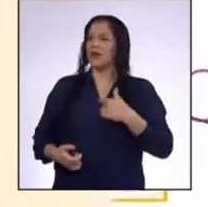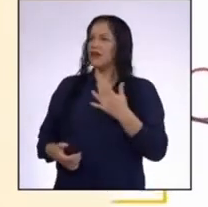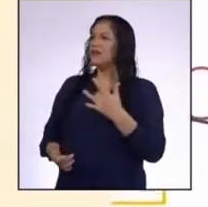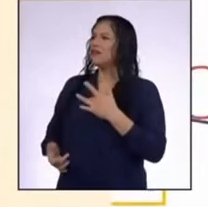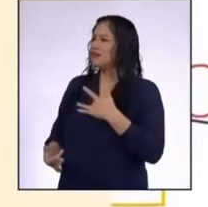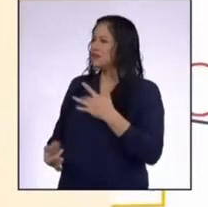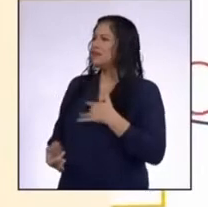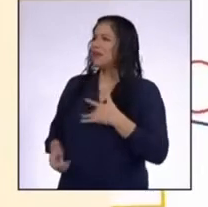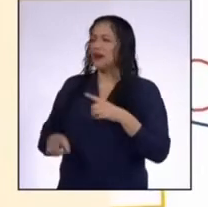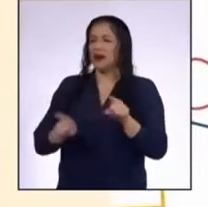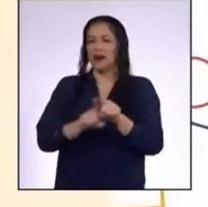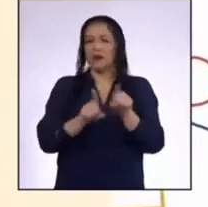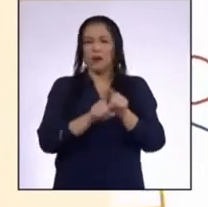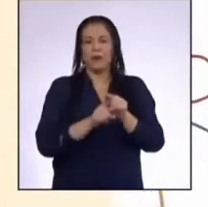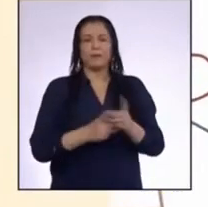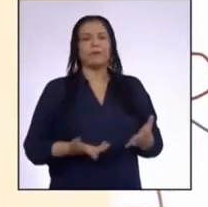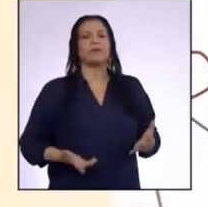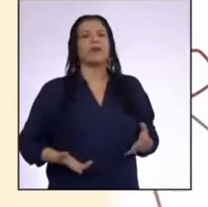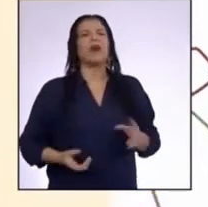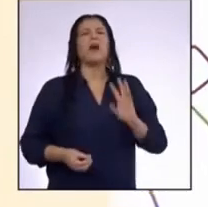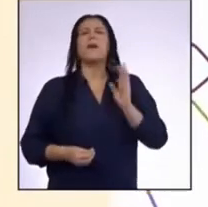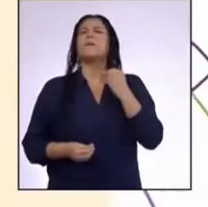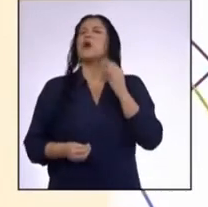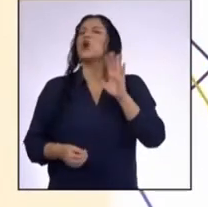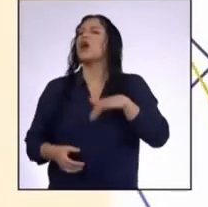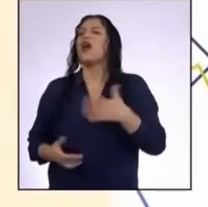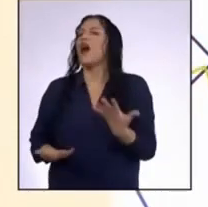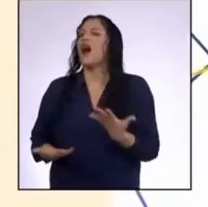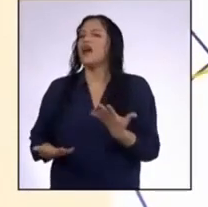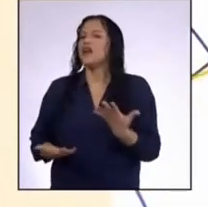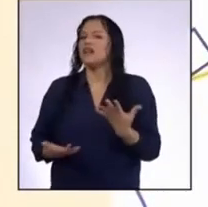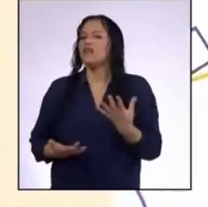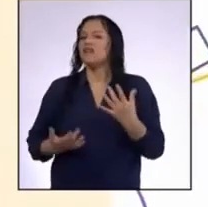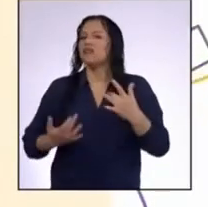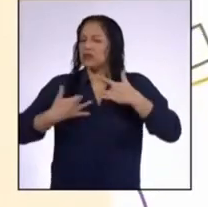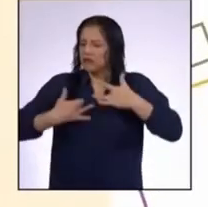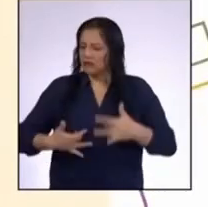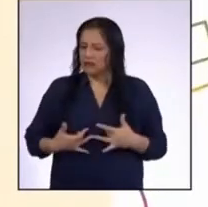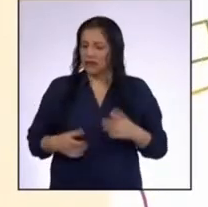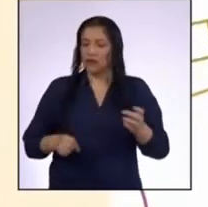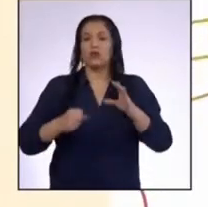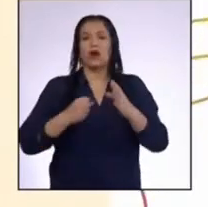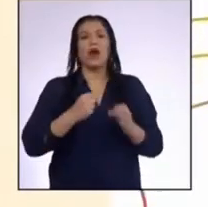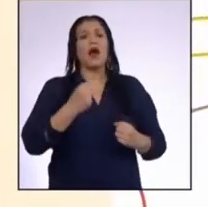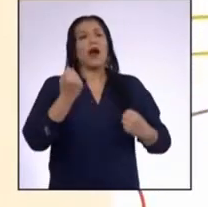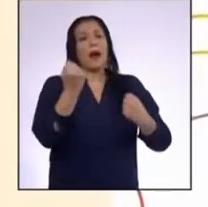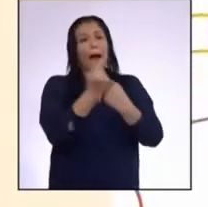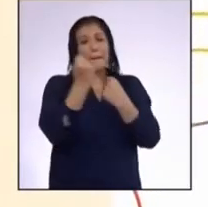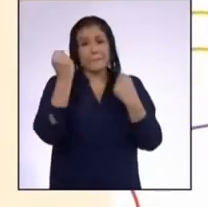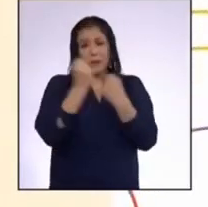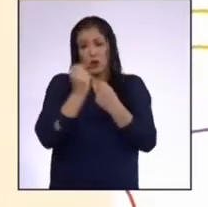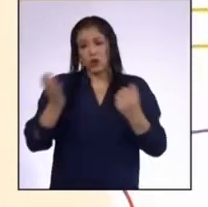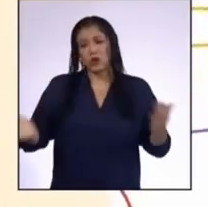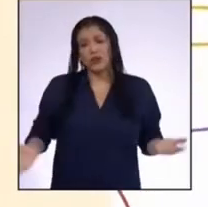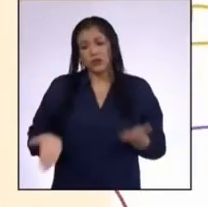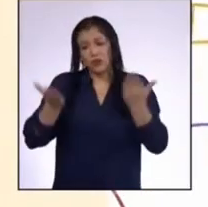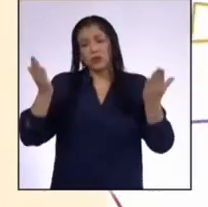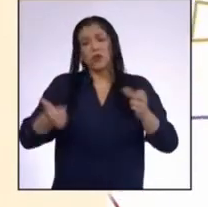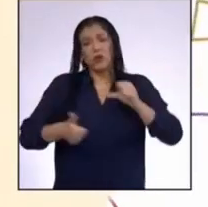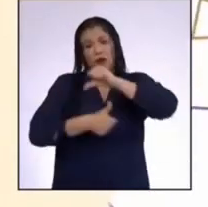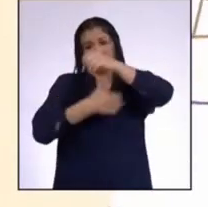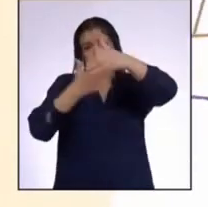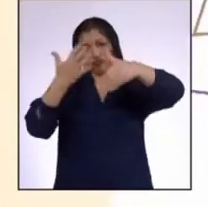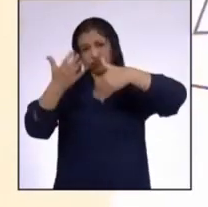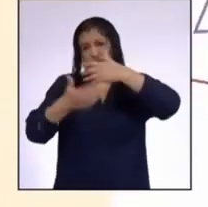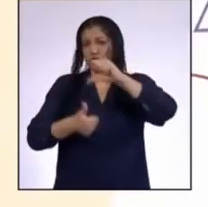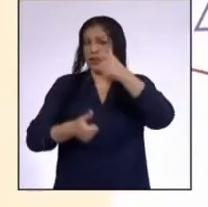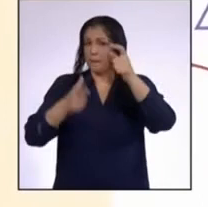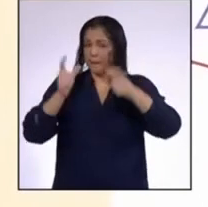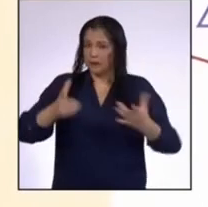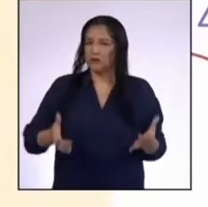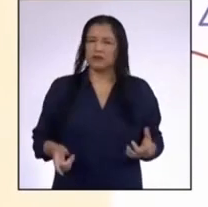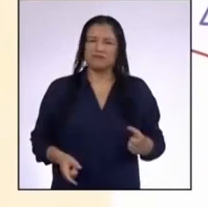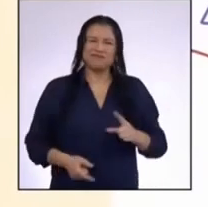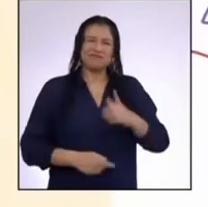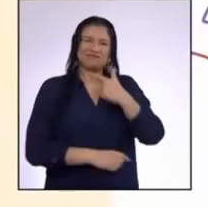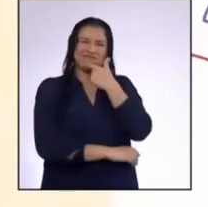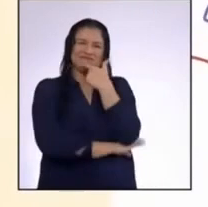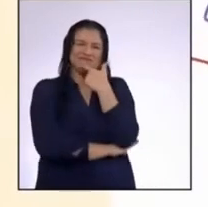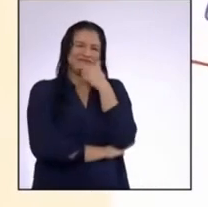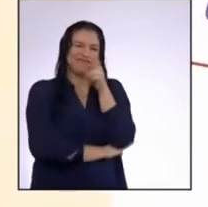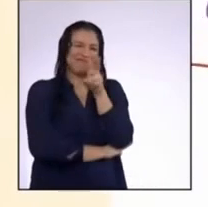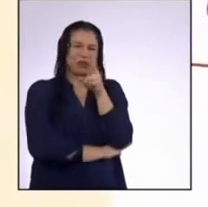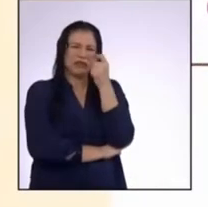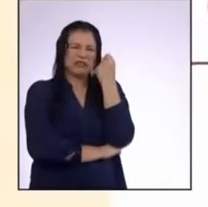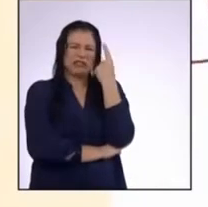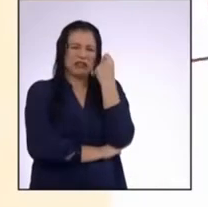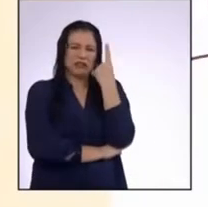al inicio ¿Para qué existe? Su expresión fomenta el apoyo del grupo y estimula la cohesión social No me queda muy claro